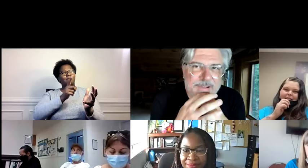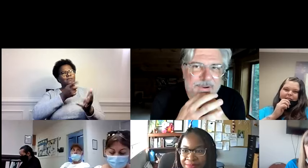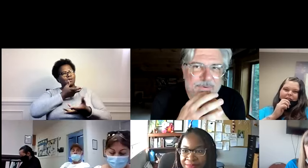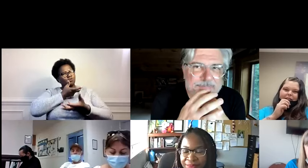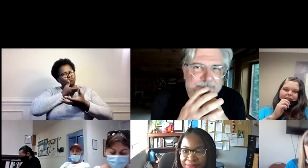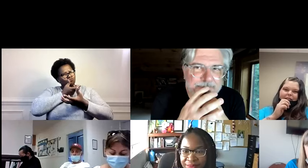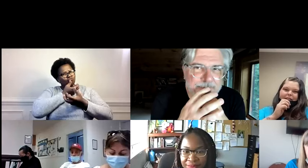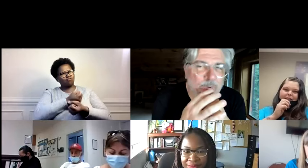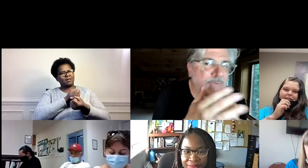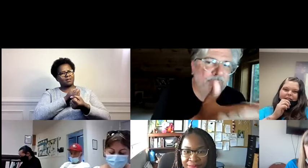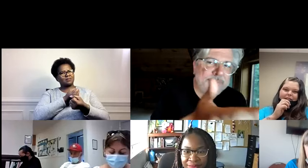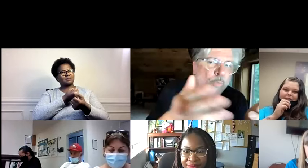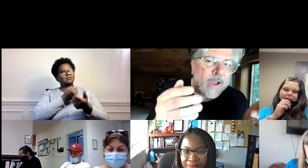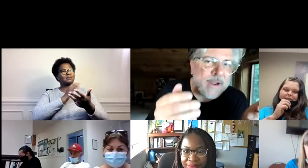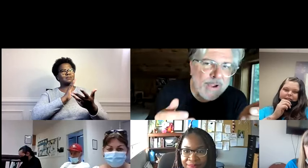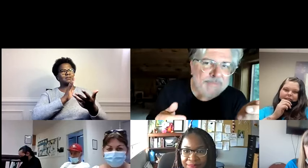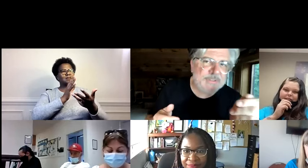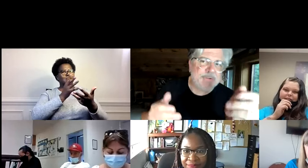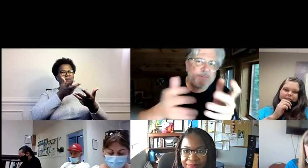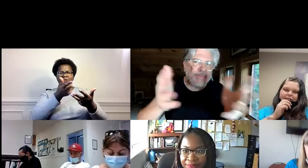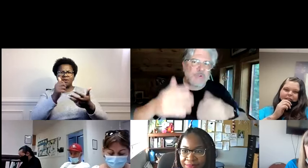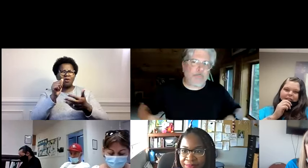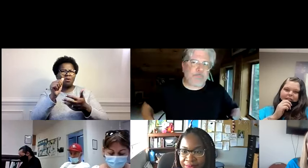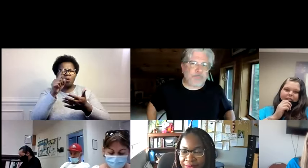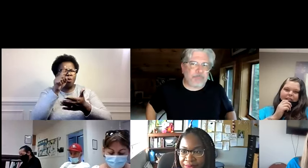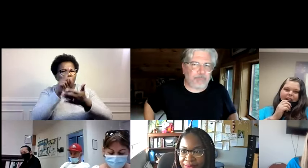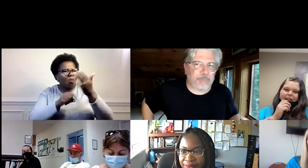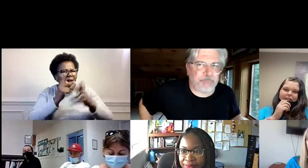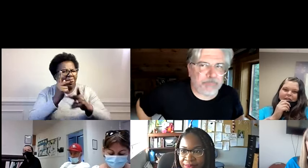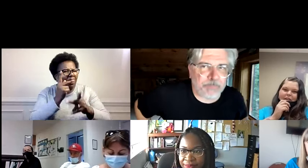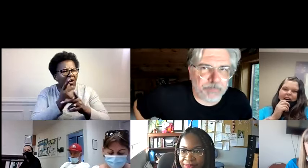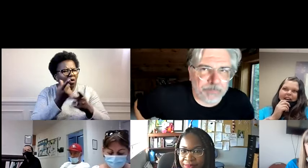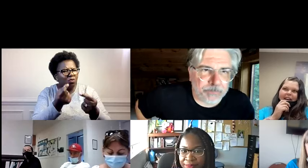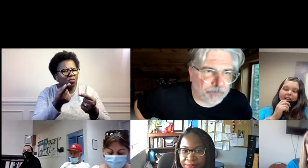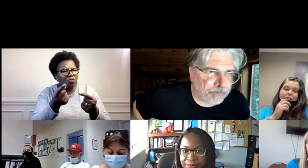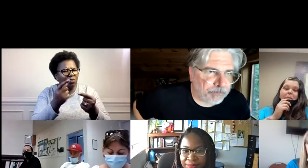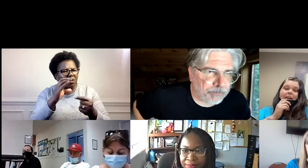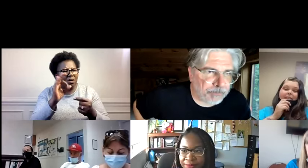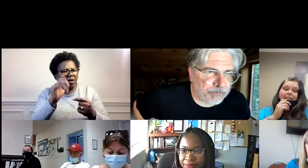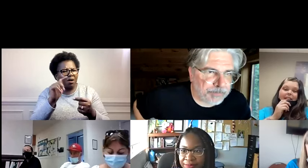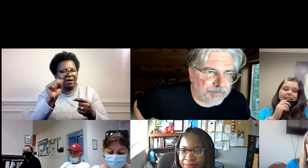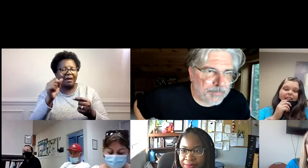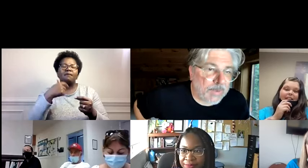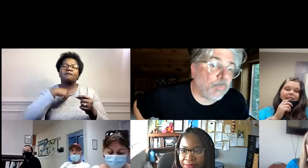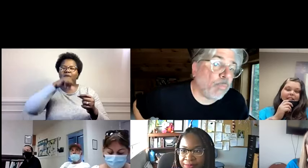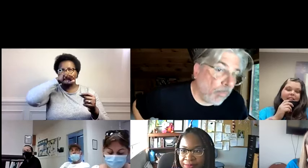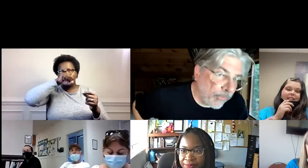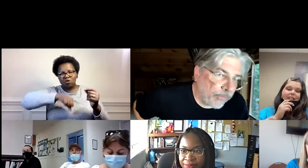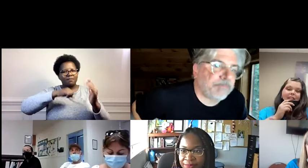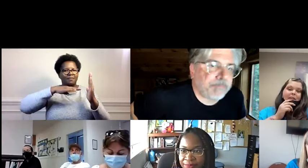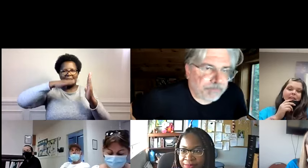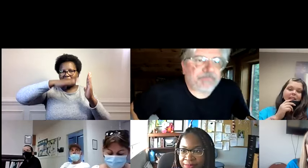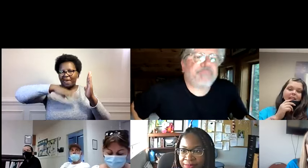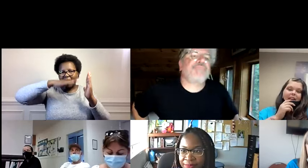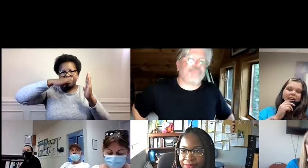Es más. De más terapia. ¿Verdad? Sentarse con alguien con quien te llevas bien. Alguien de confianza. ¿Verdad? Y